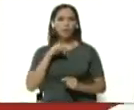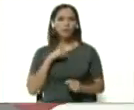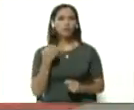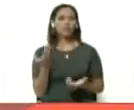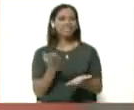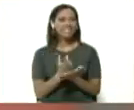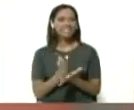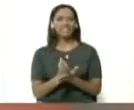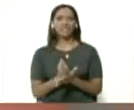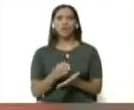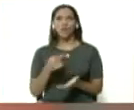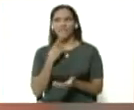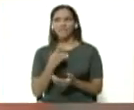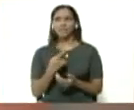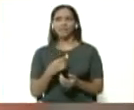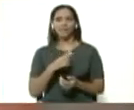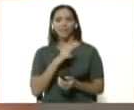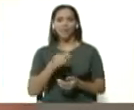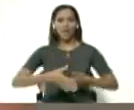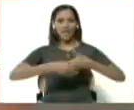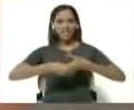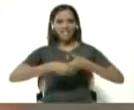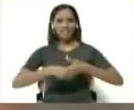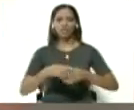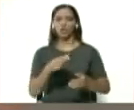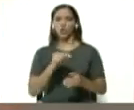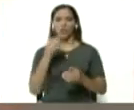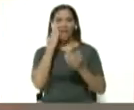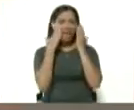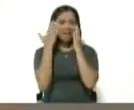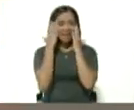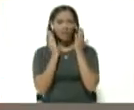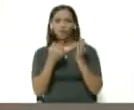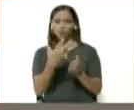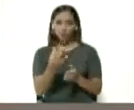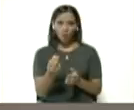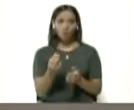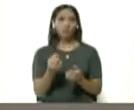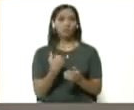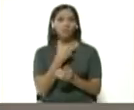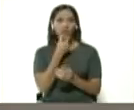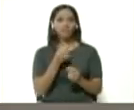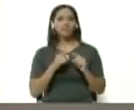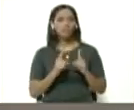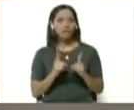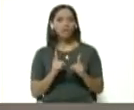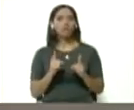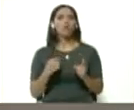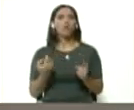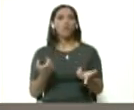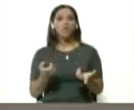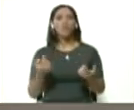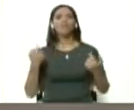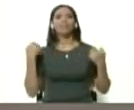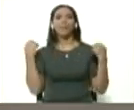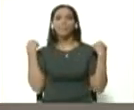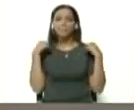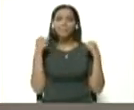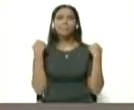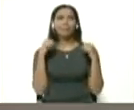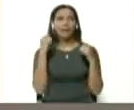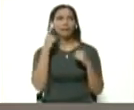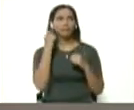tenemos. Porque uno dice, bueno, no saludes con la mano, no te toques la cara y cosas así que son muy sencillas, pero uno está automáticamente